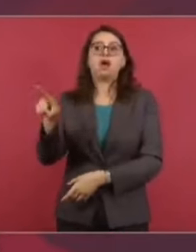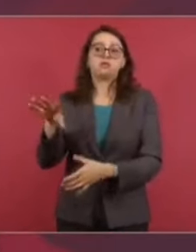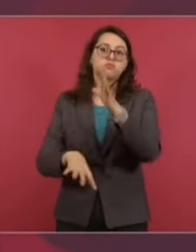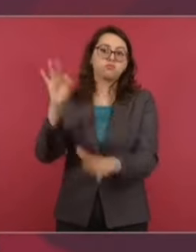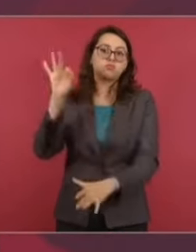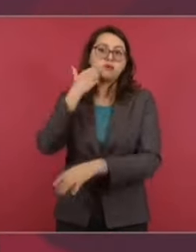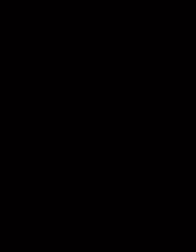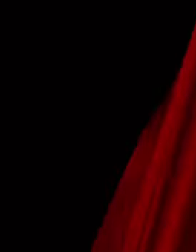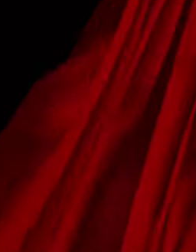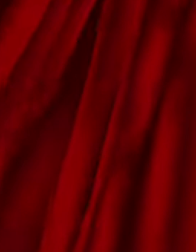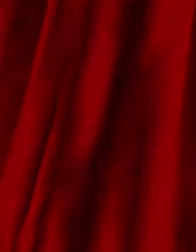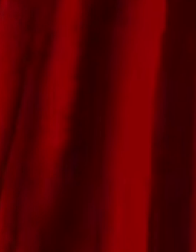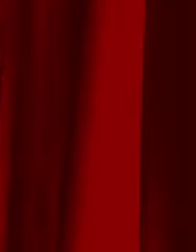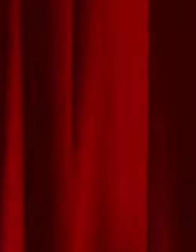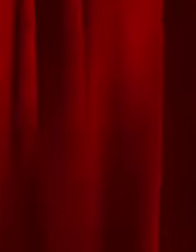Eso es.